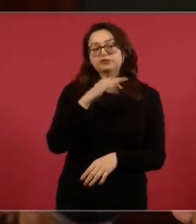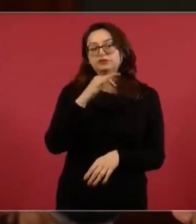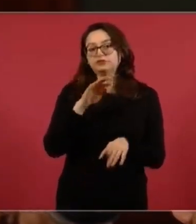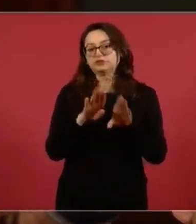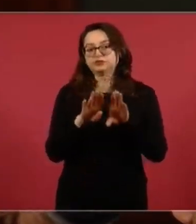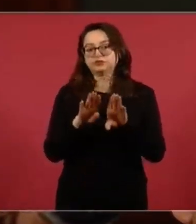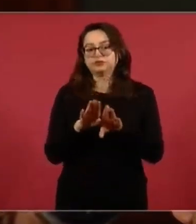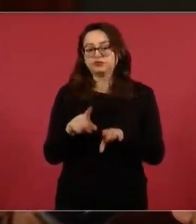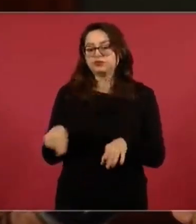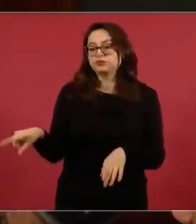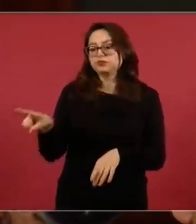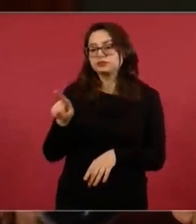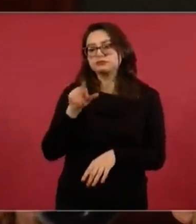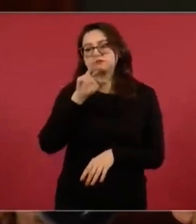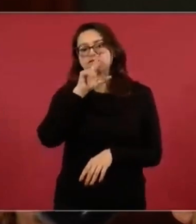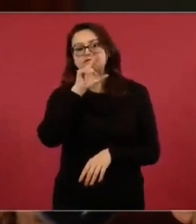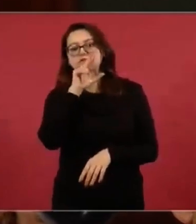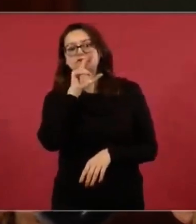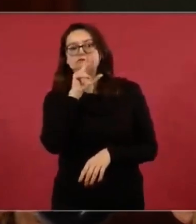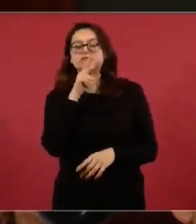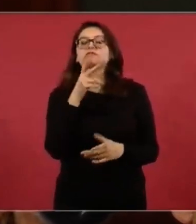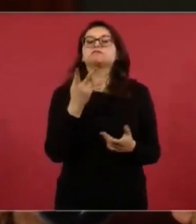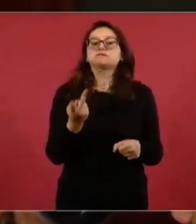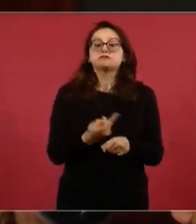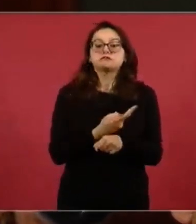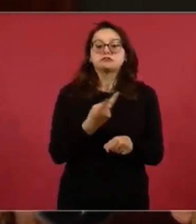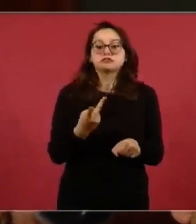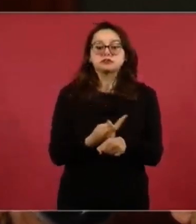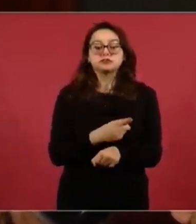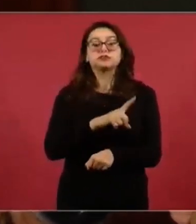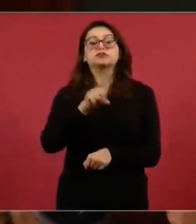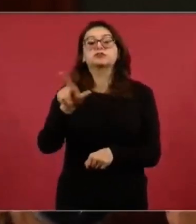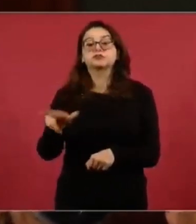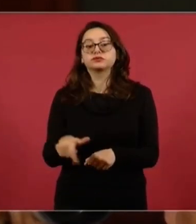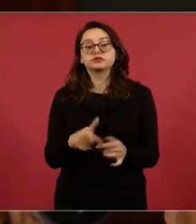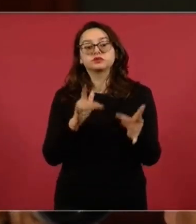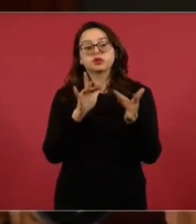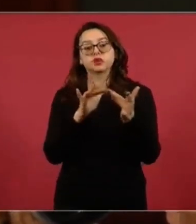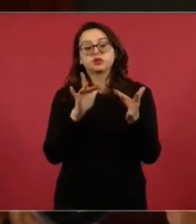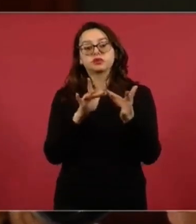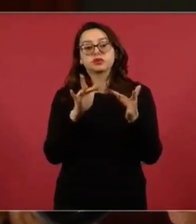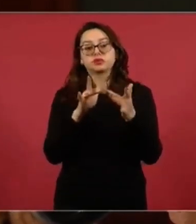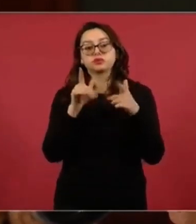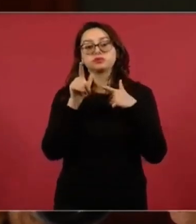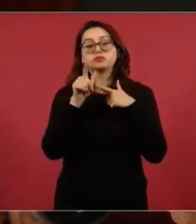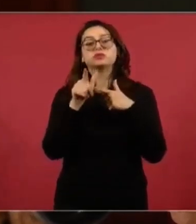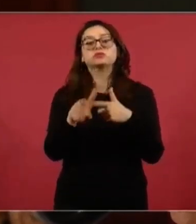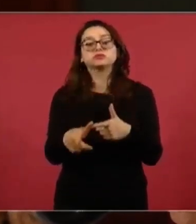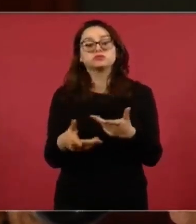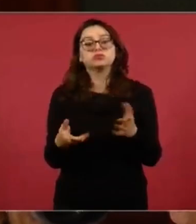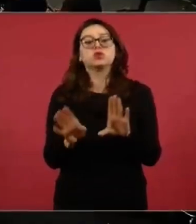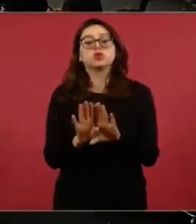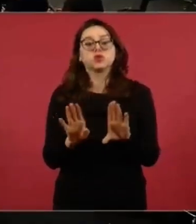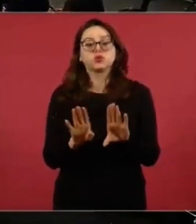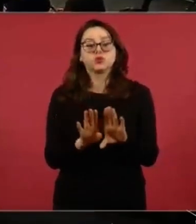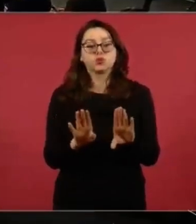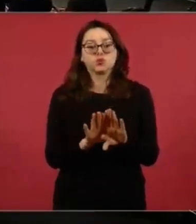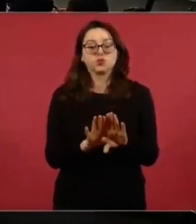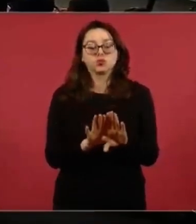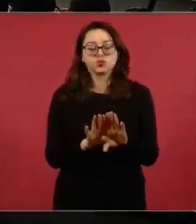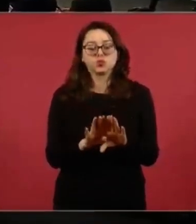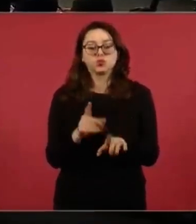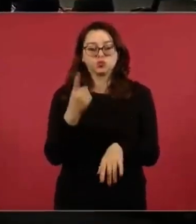para que no se preocupen y con quién nos vamos a poder seguir comunicando de la Secretaría del Bienestar. Eso es por un